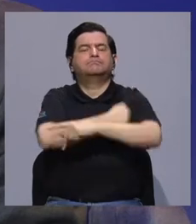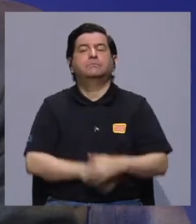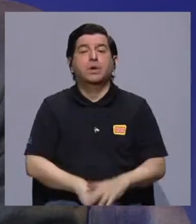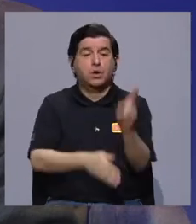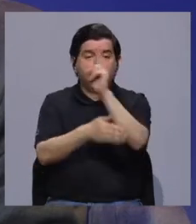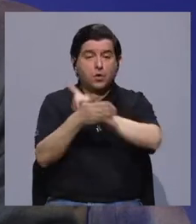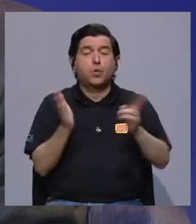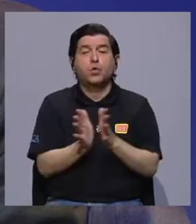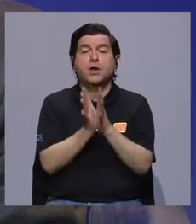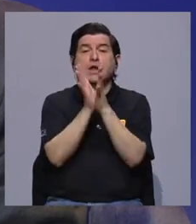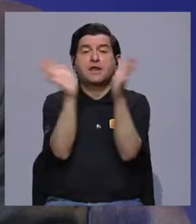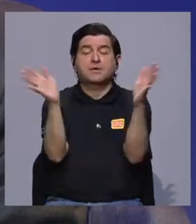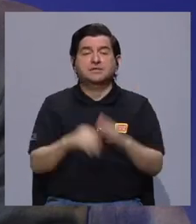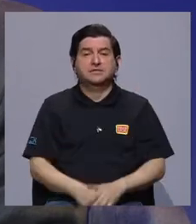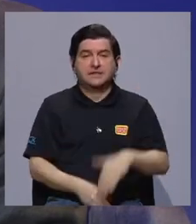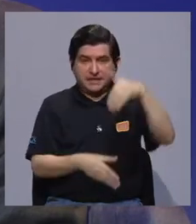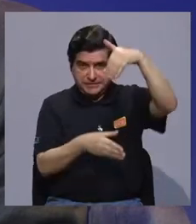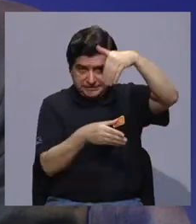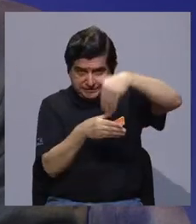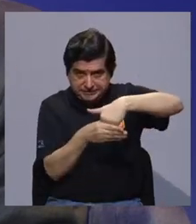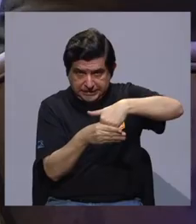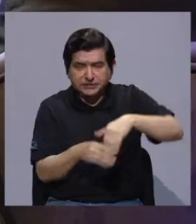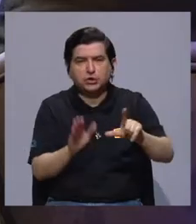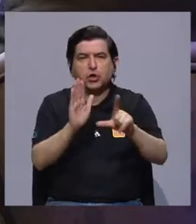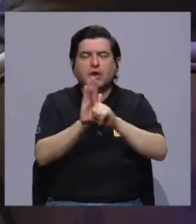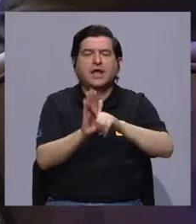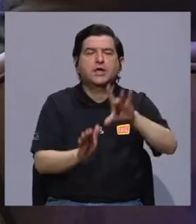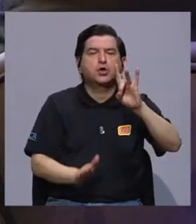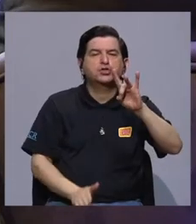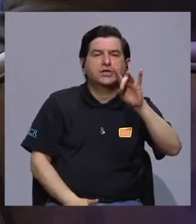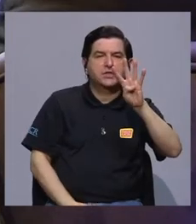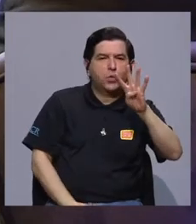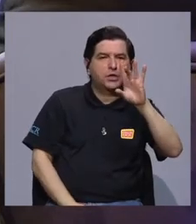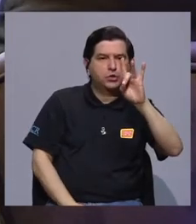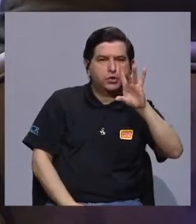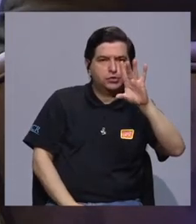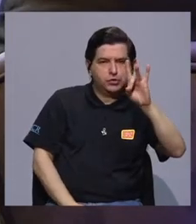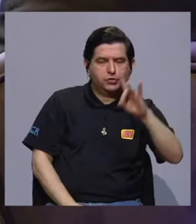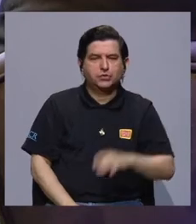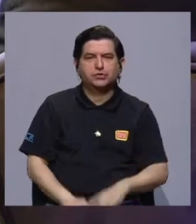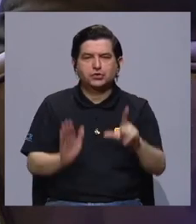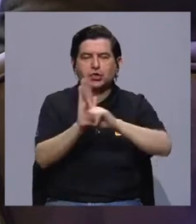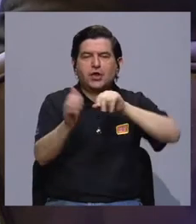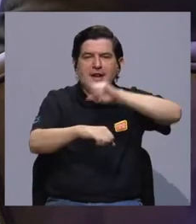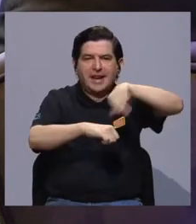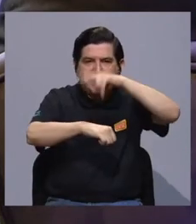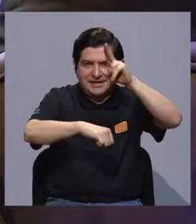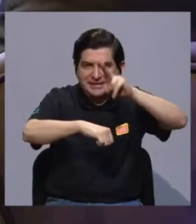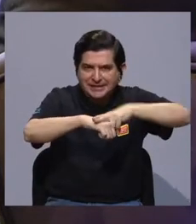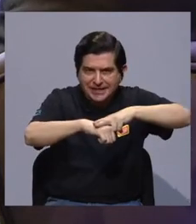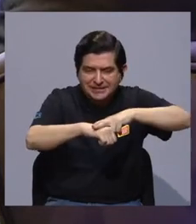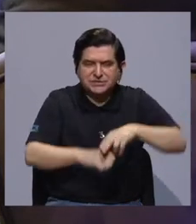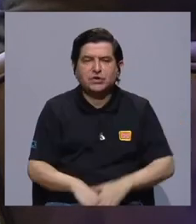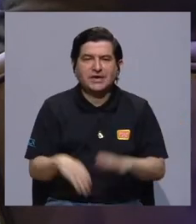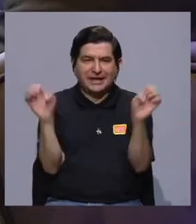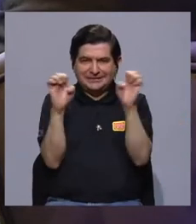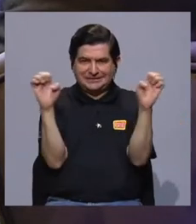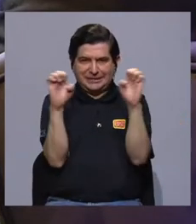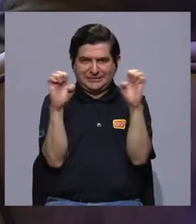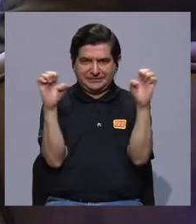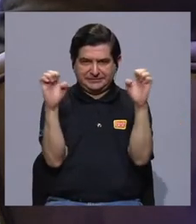las universidades públicas en el marco de la ley 84-88, que es la ley nacional de